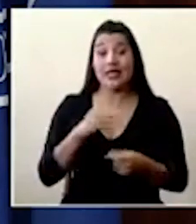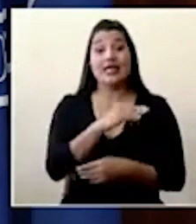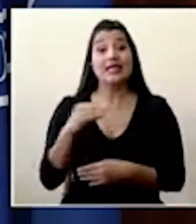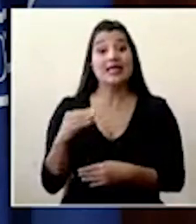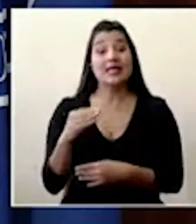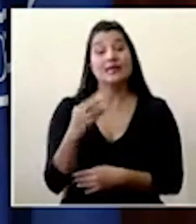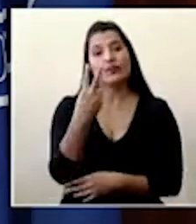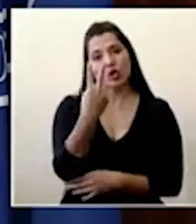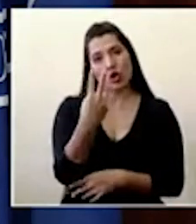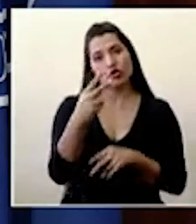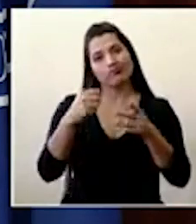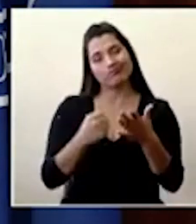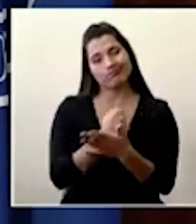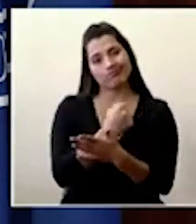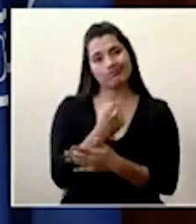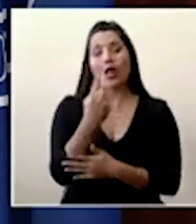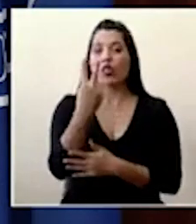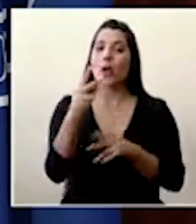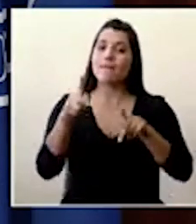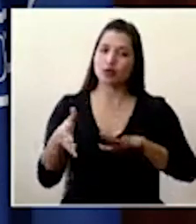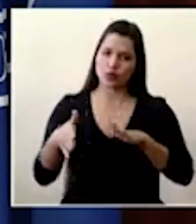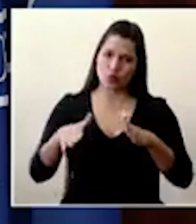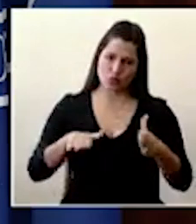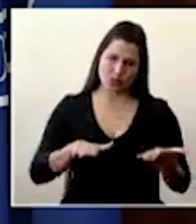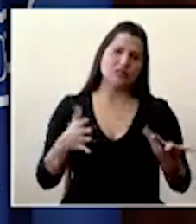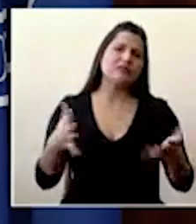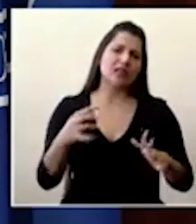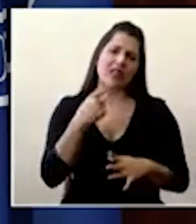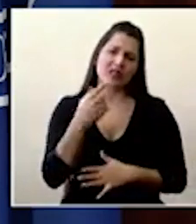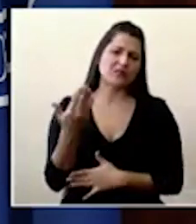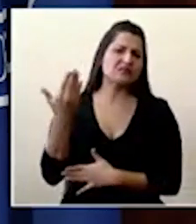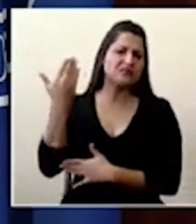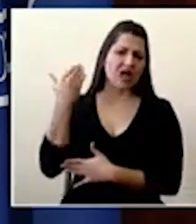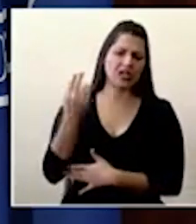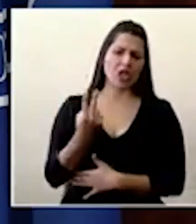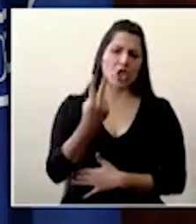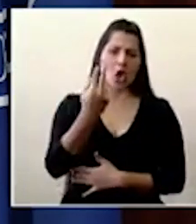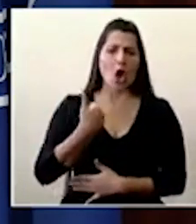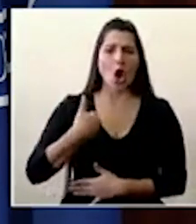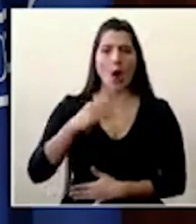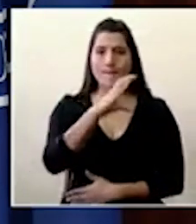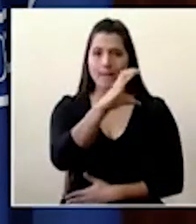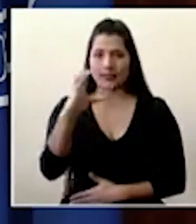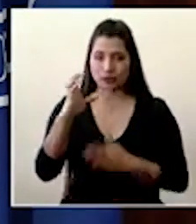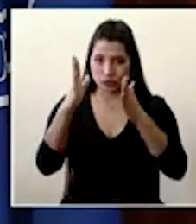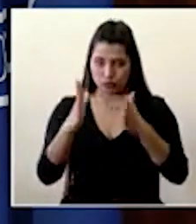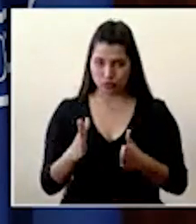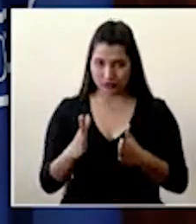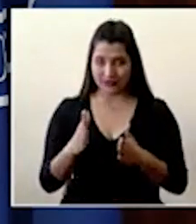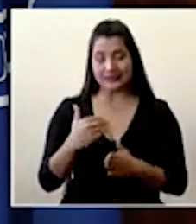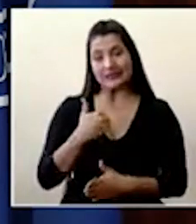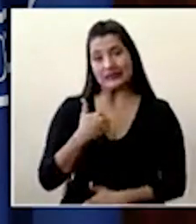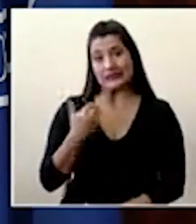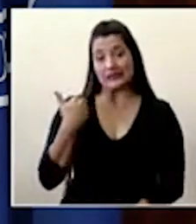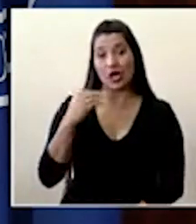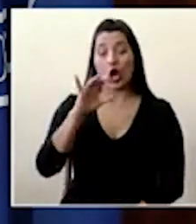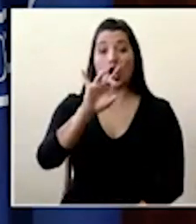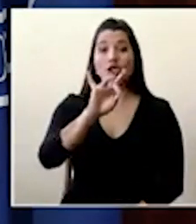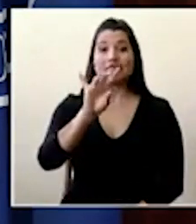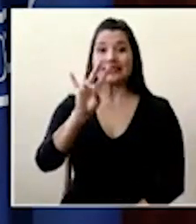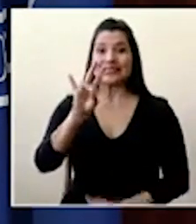lamentables fallecimientos que ya lo hemos indicado son hombres costarricenses de 87 años.